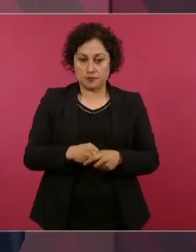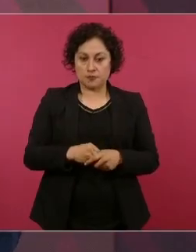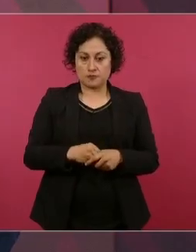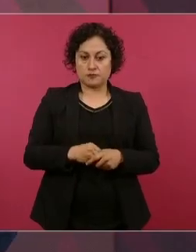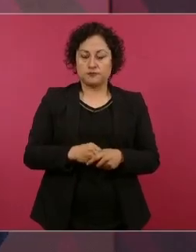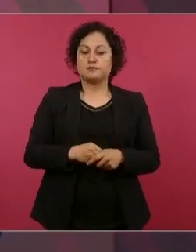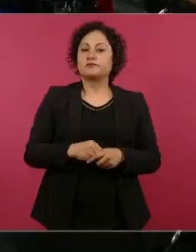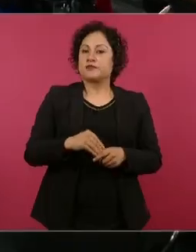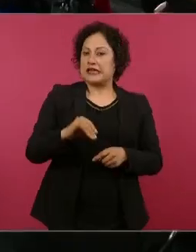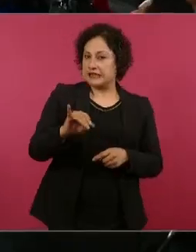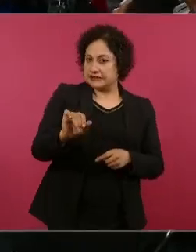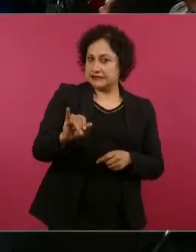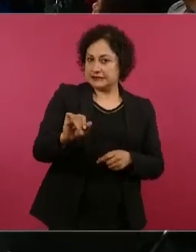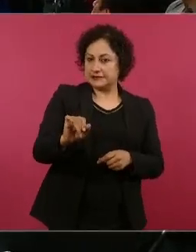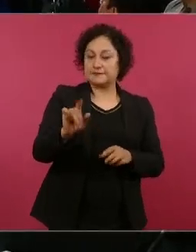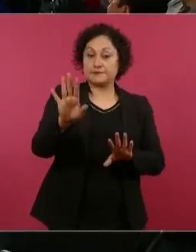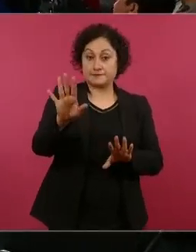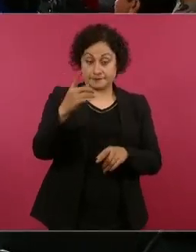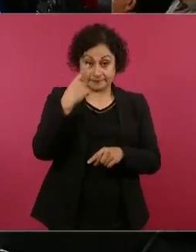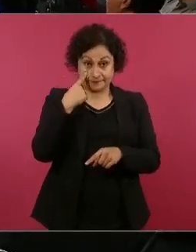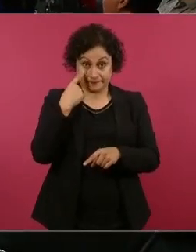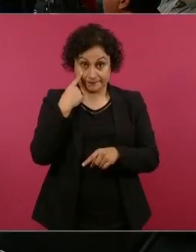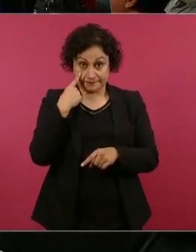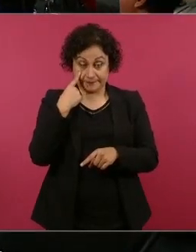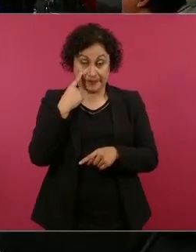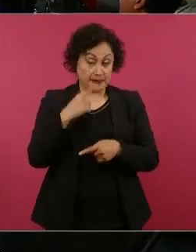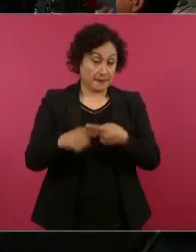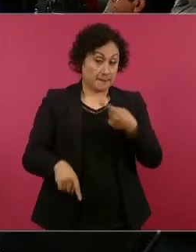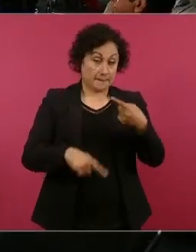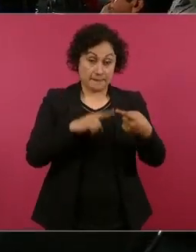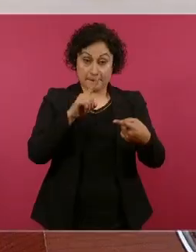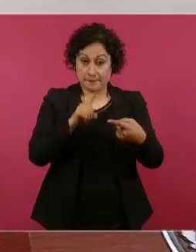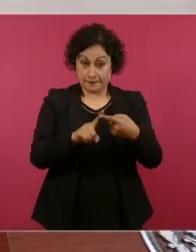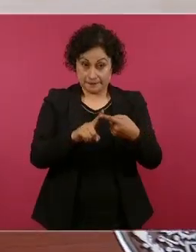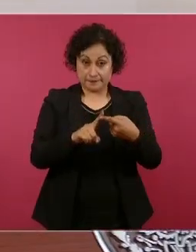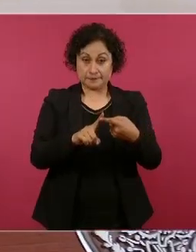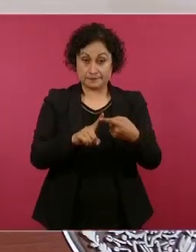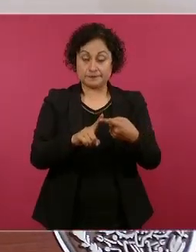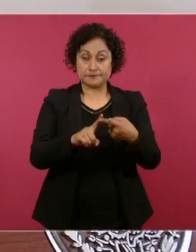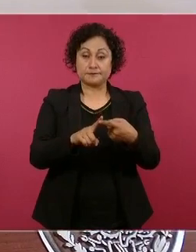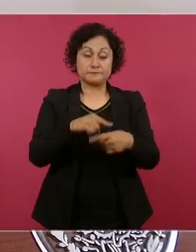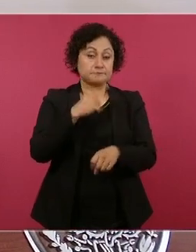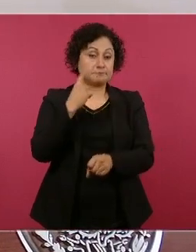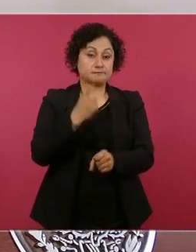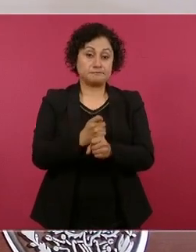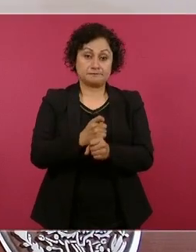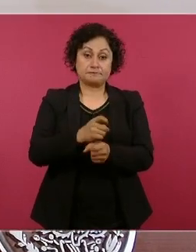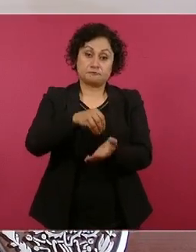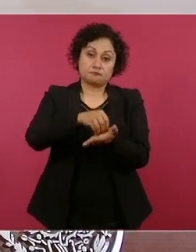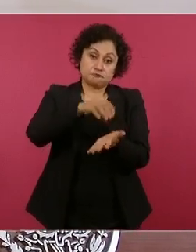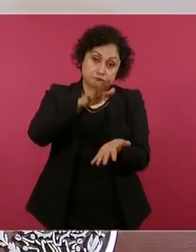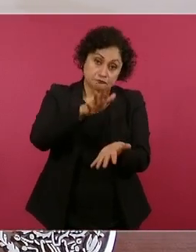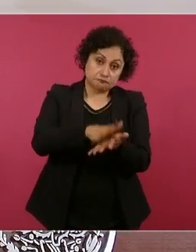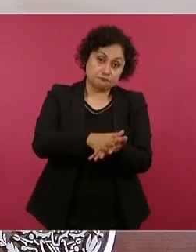Sí, se publica y se definen los procedimientos.